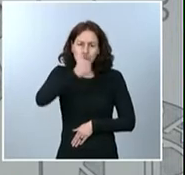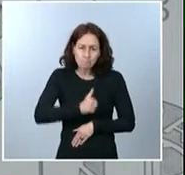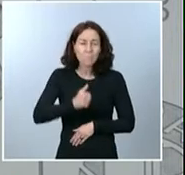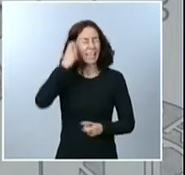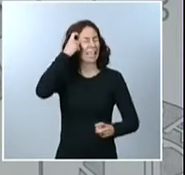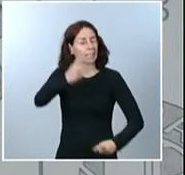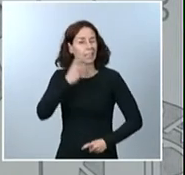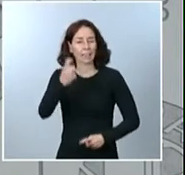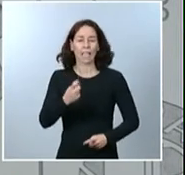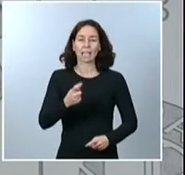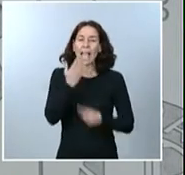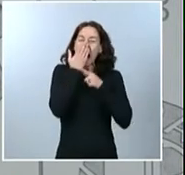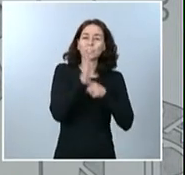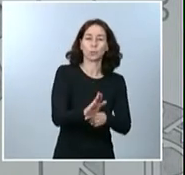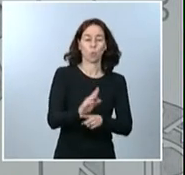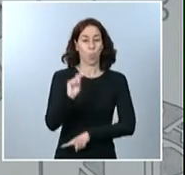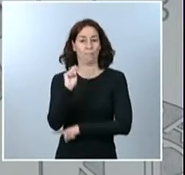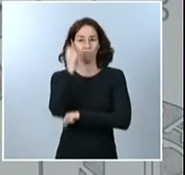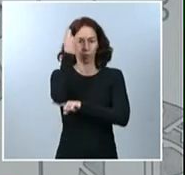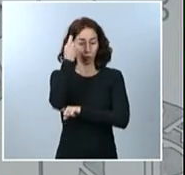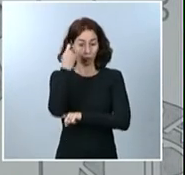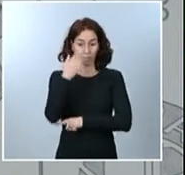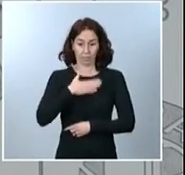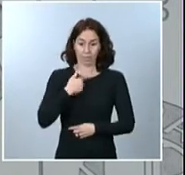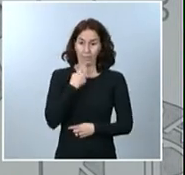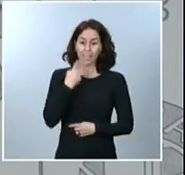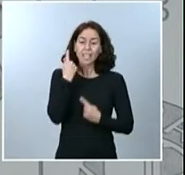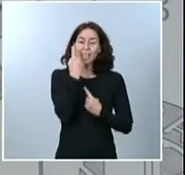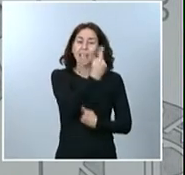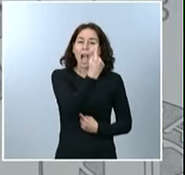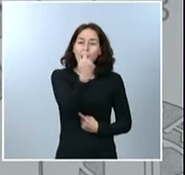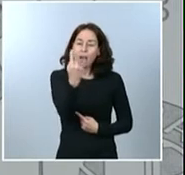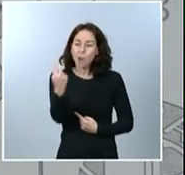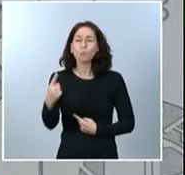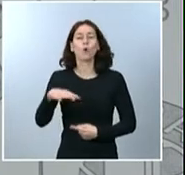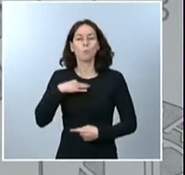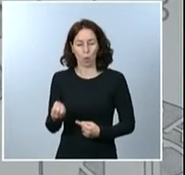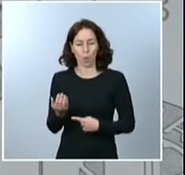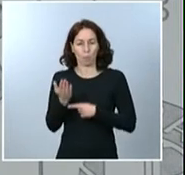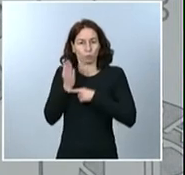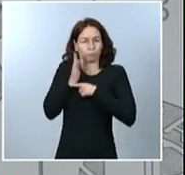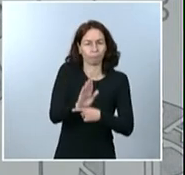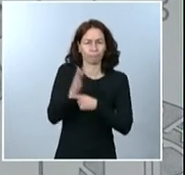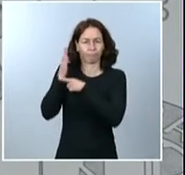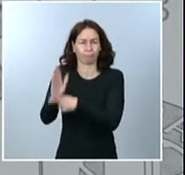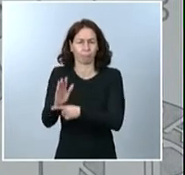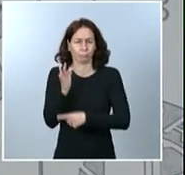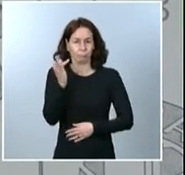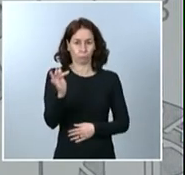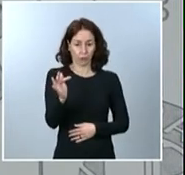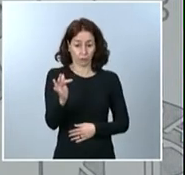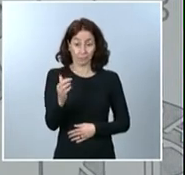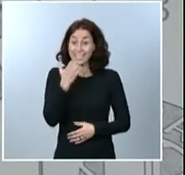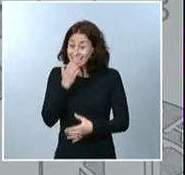lo mejor de cada uno de nosotros y nosotras, necesitamos la fuerza de todos unidos y solo así además lo